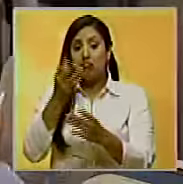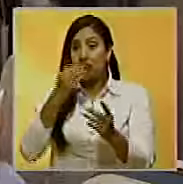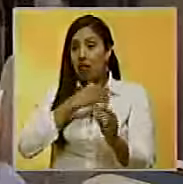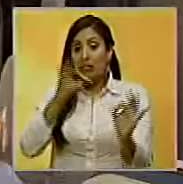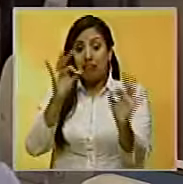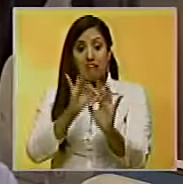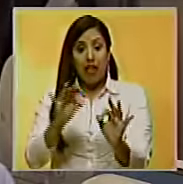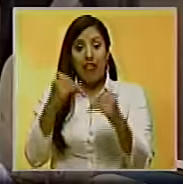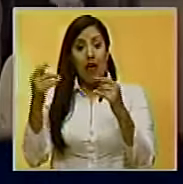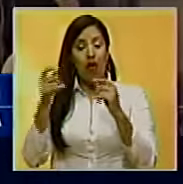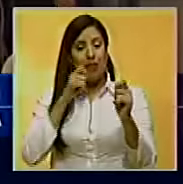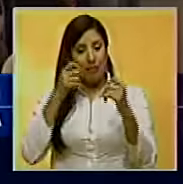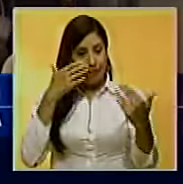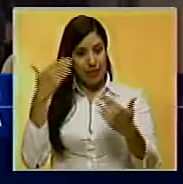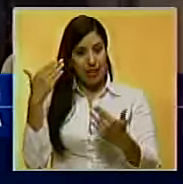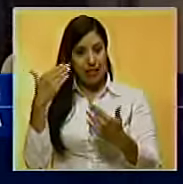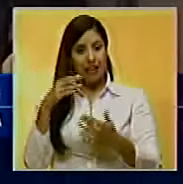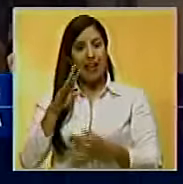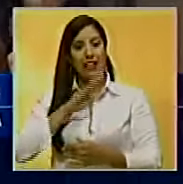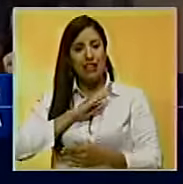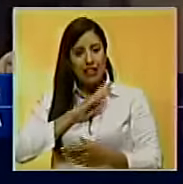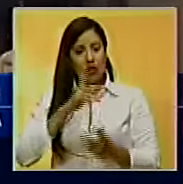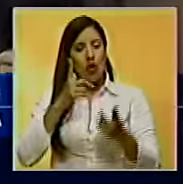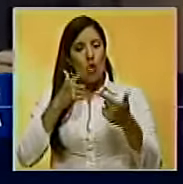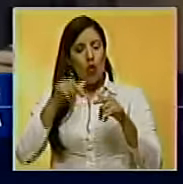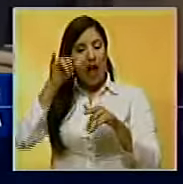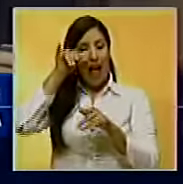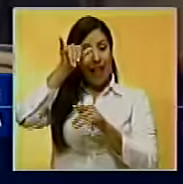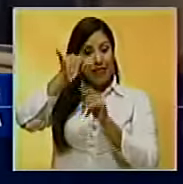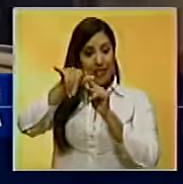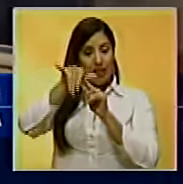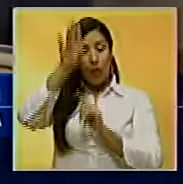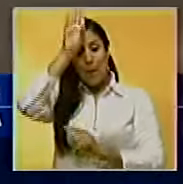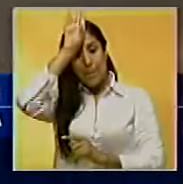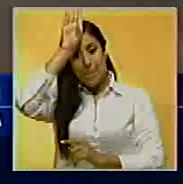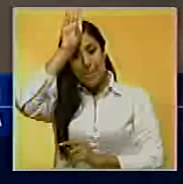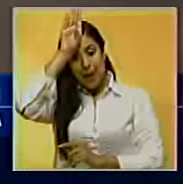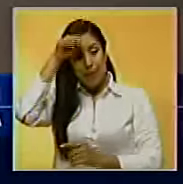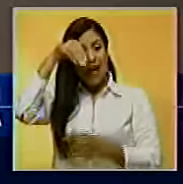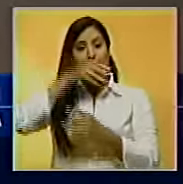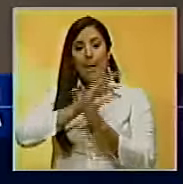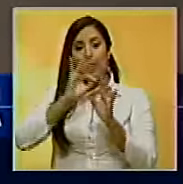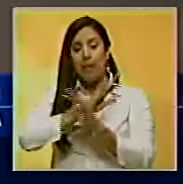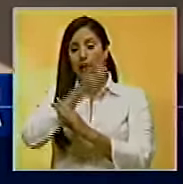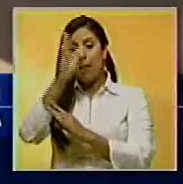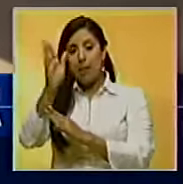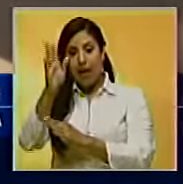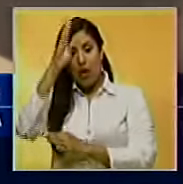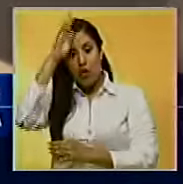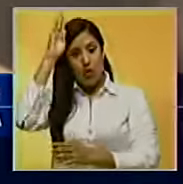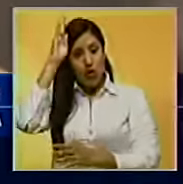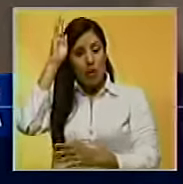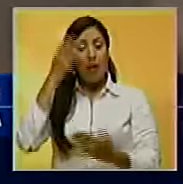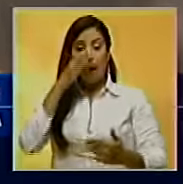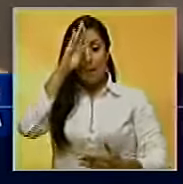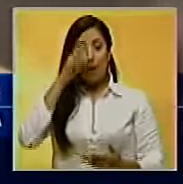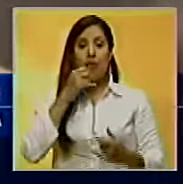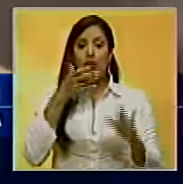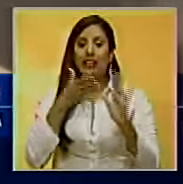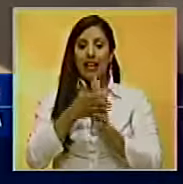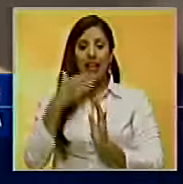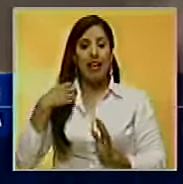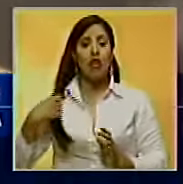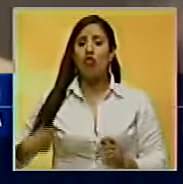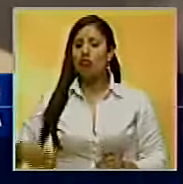Durante una rueda de prensa que concedió a bordo del avión papal a su retorno de Polonia, el sumo pontífice indicó